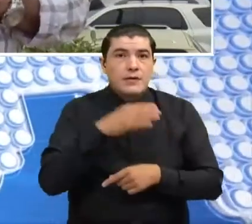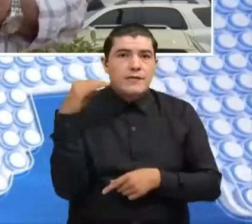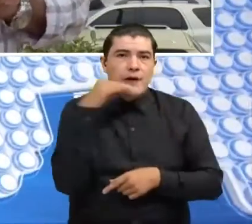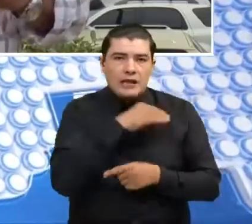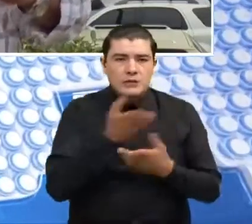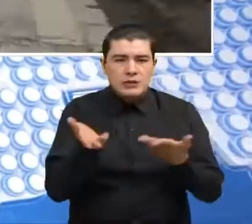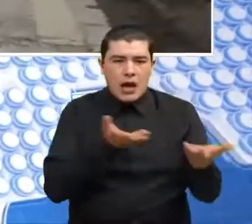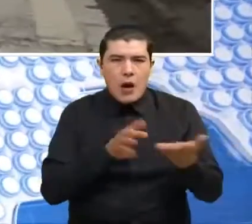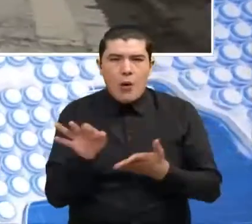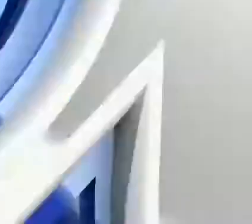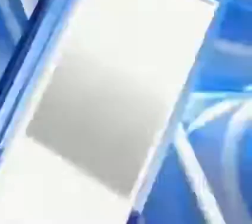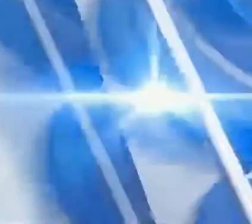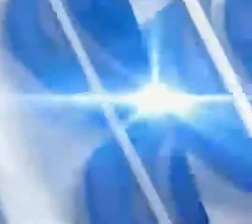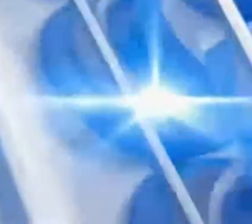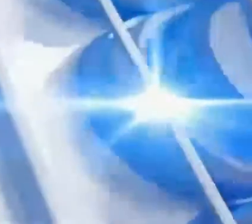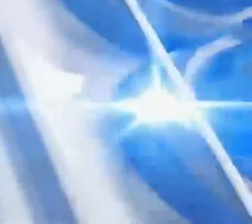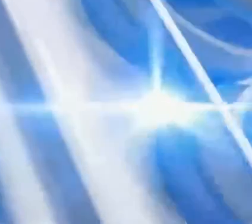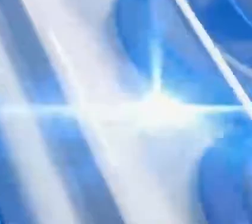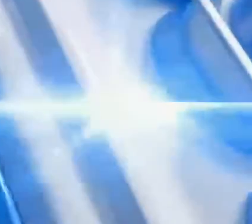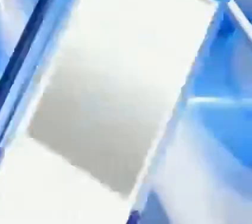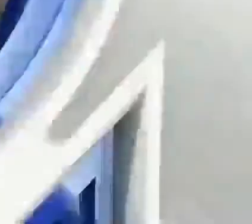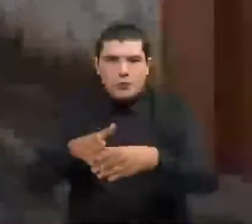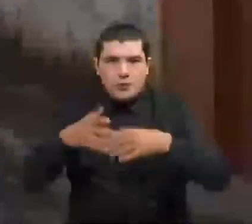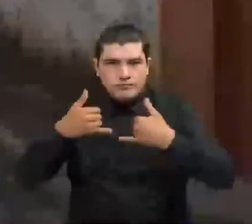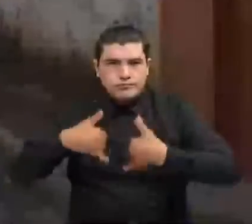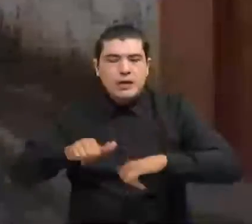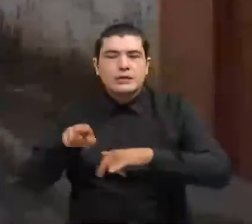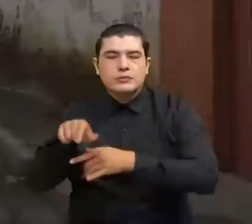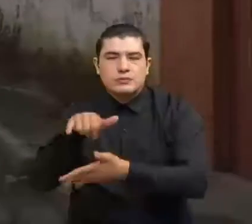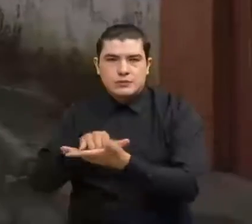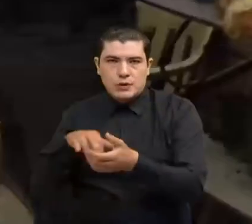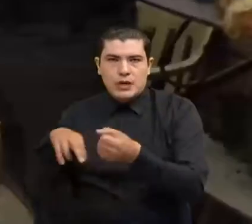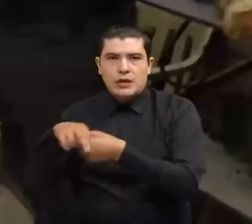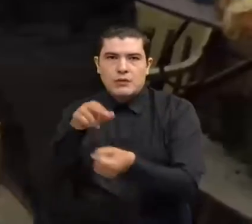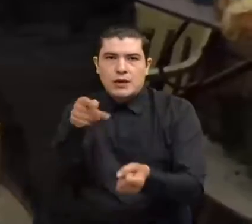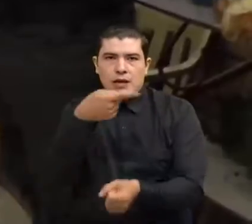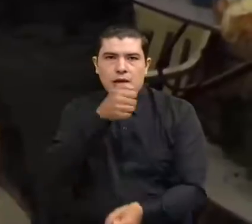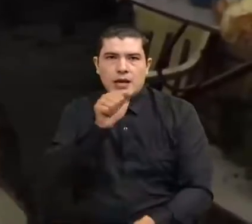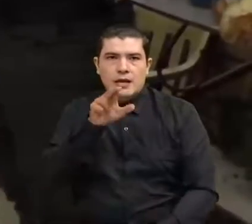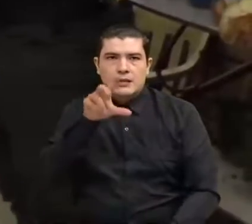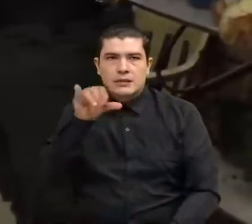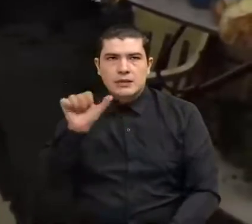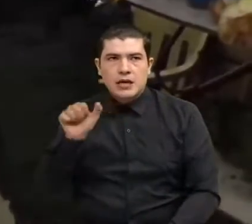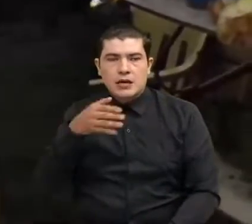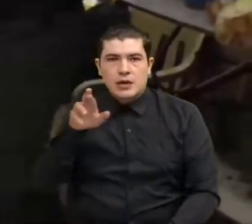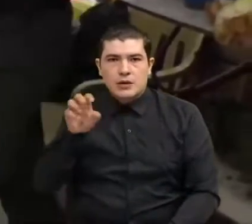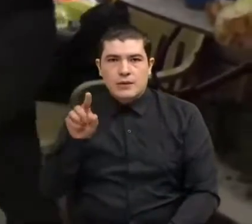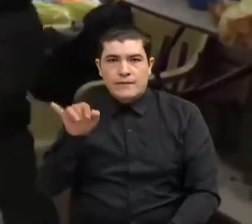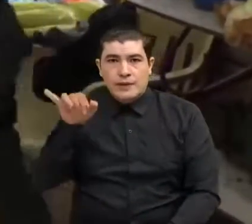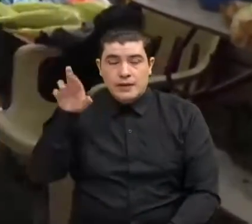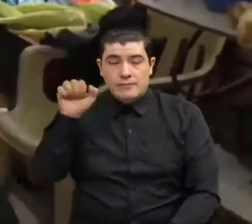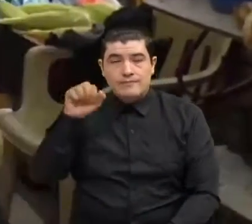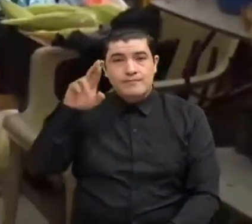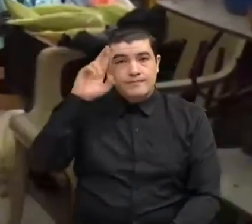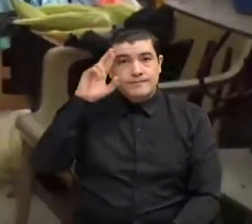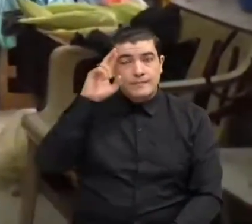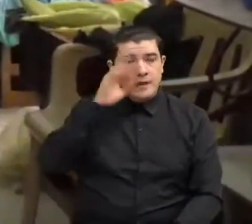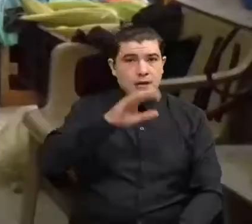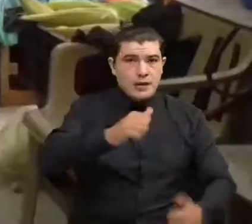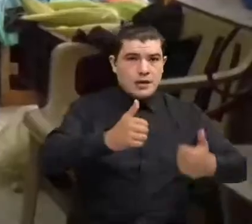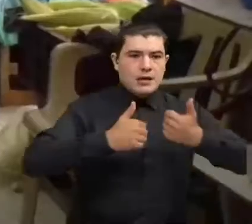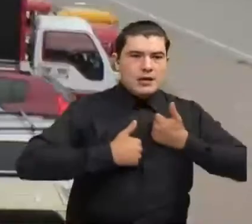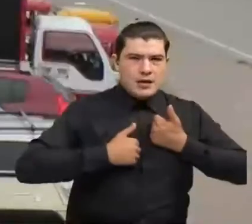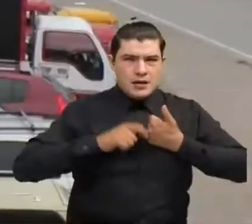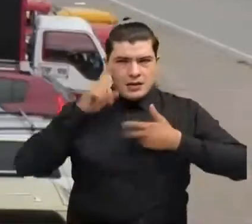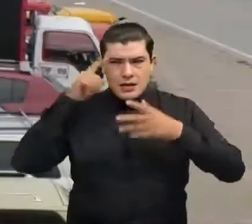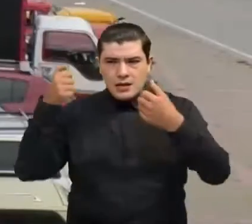formas de estafa, ya son varias las personas extorsionadas en la provincia de García Rovira. Por esta razón el GAULA y el Ejército Nacional hicieron presencia